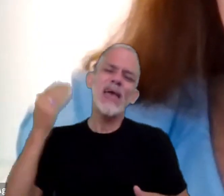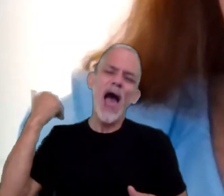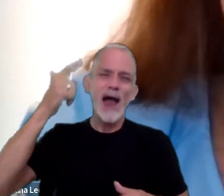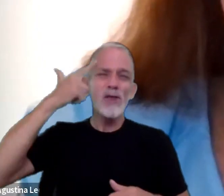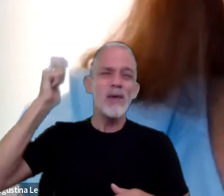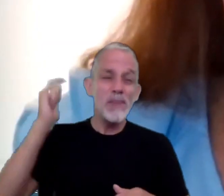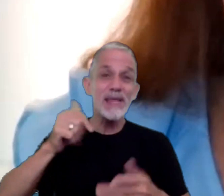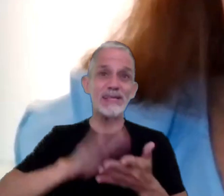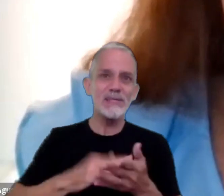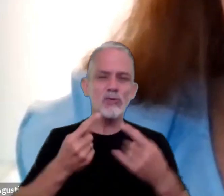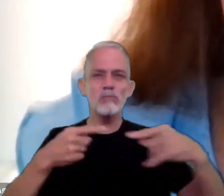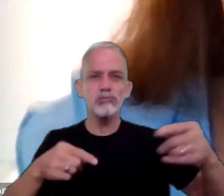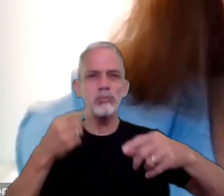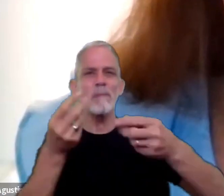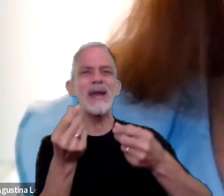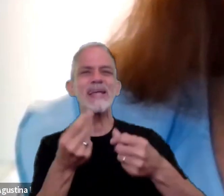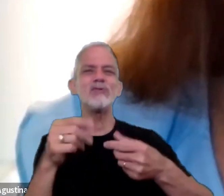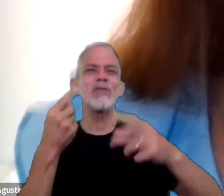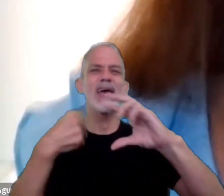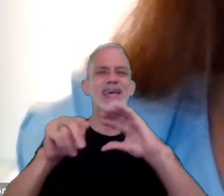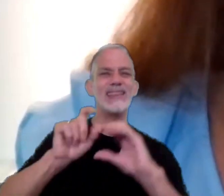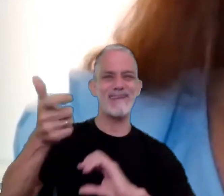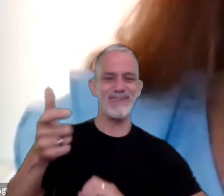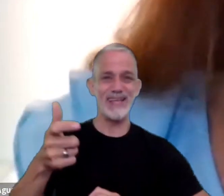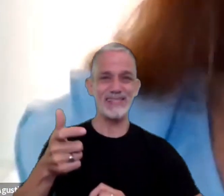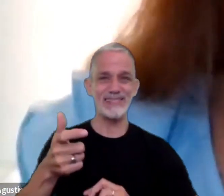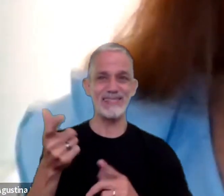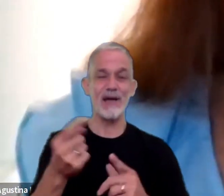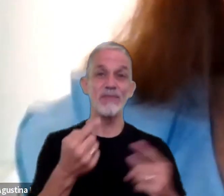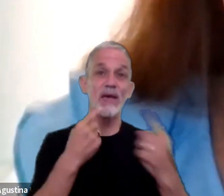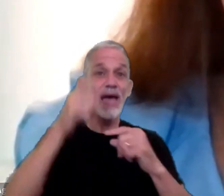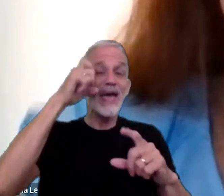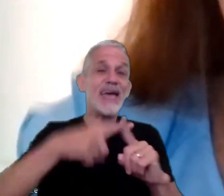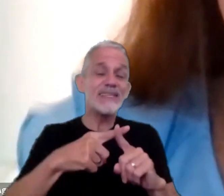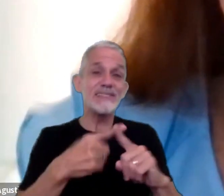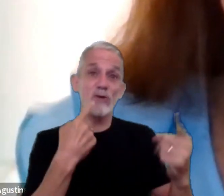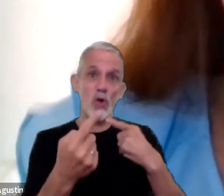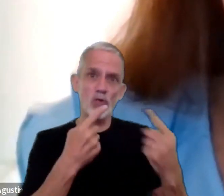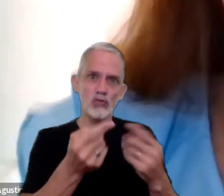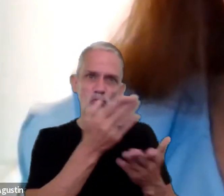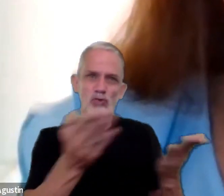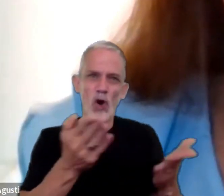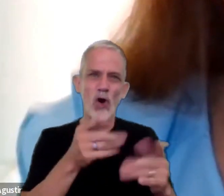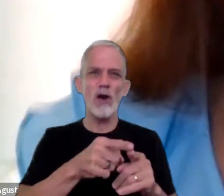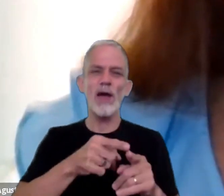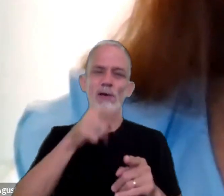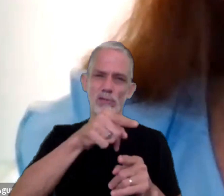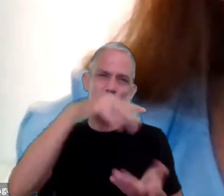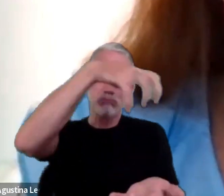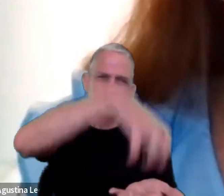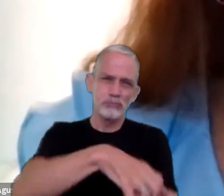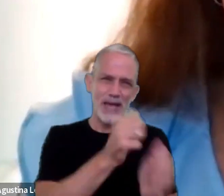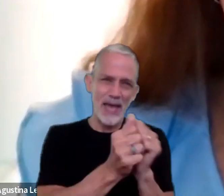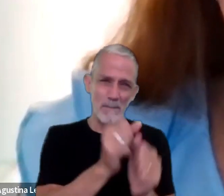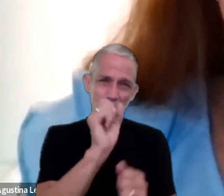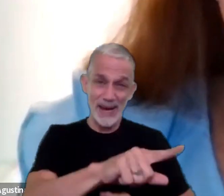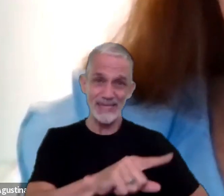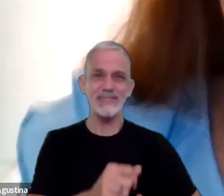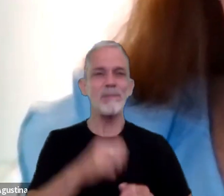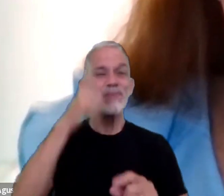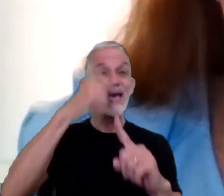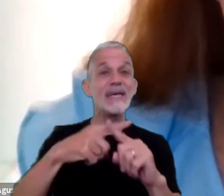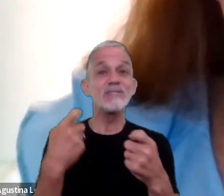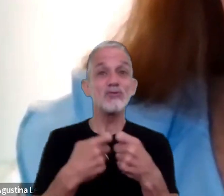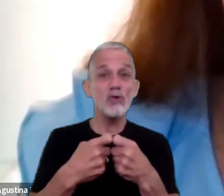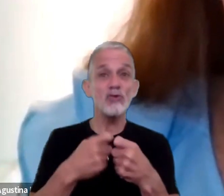precios de transferencia ex consultor senior perdón ex consultor senior en PricewaterhouseCoopers ex socio de